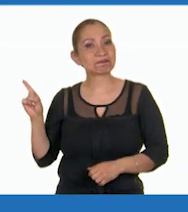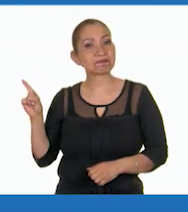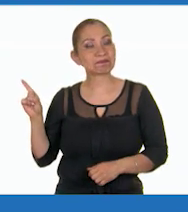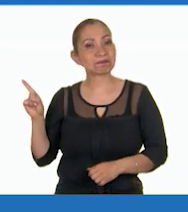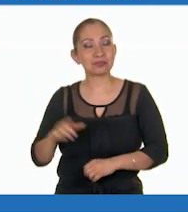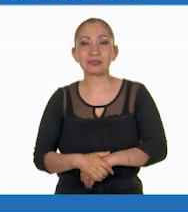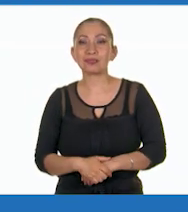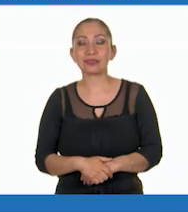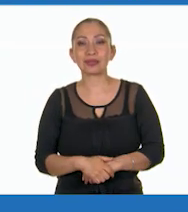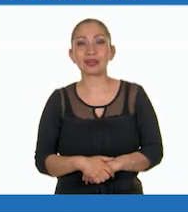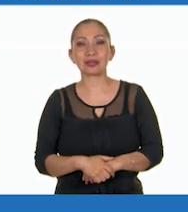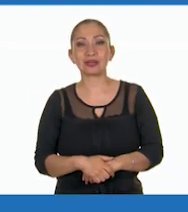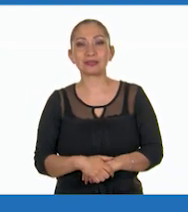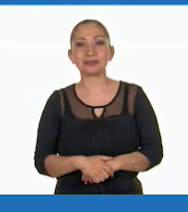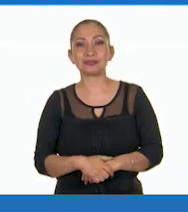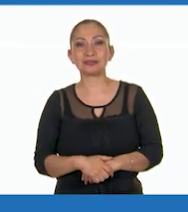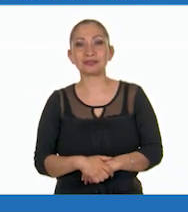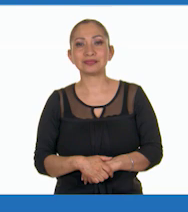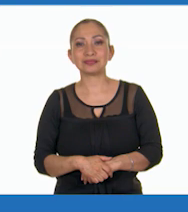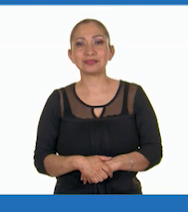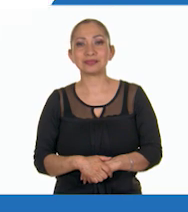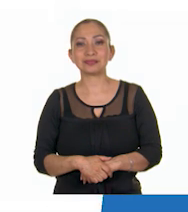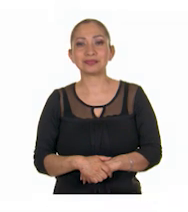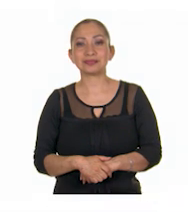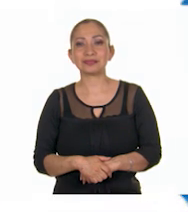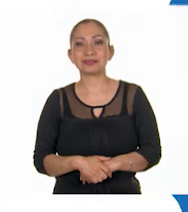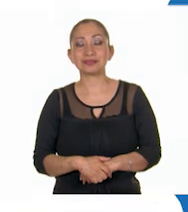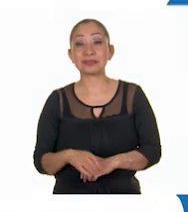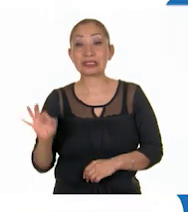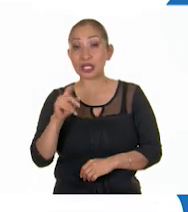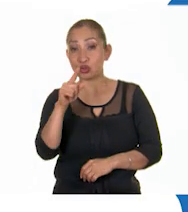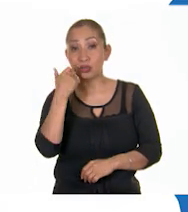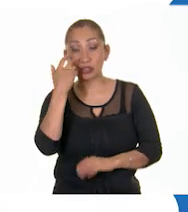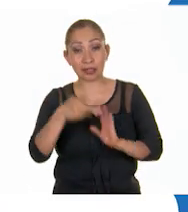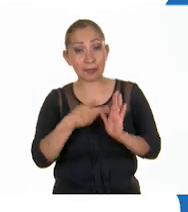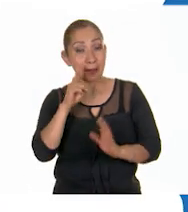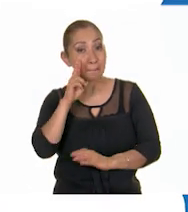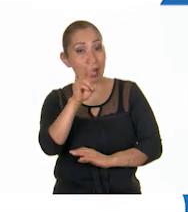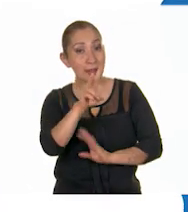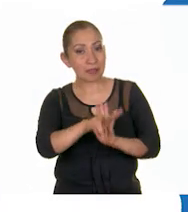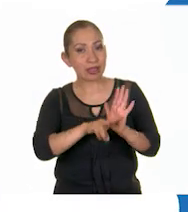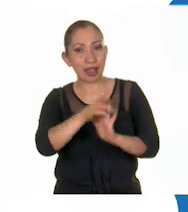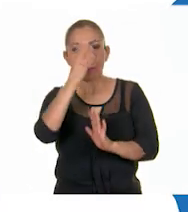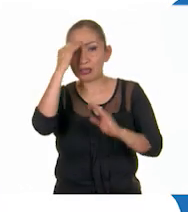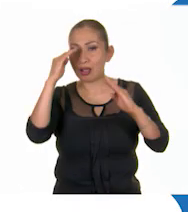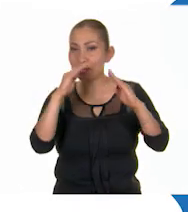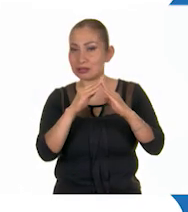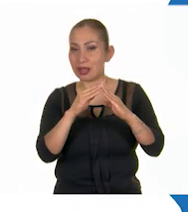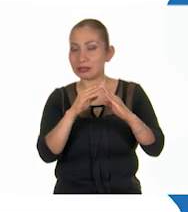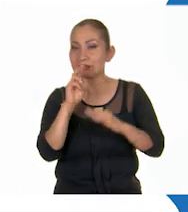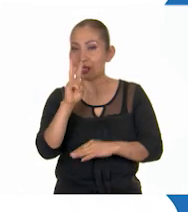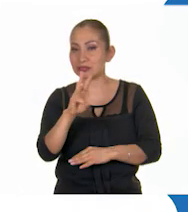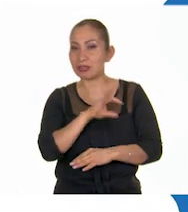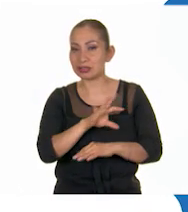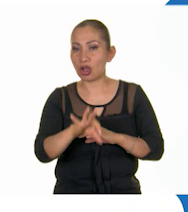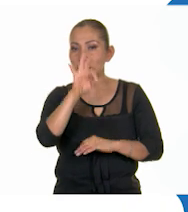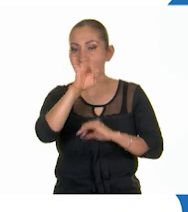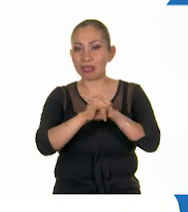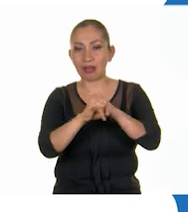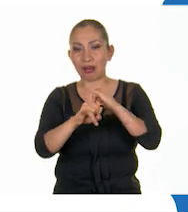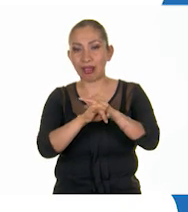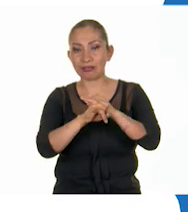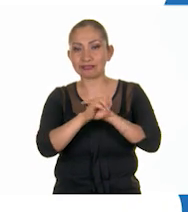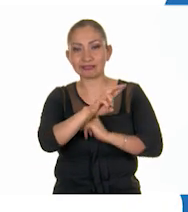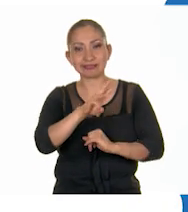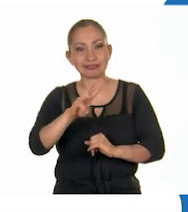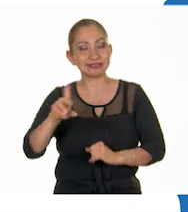.cep.gov.mx Si quieres volver a ver los programas de Aprende en Casa 3, los puedes encontrar en